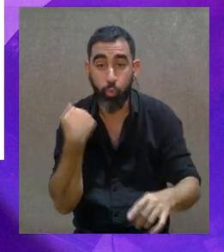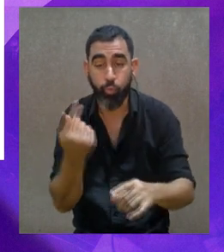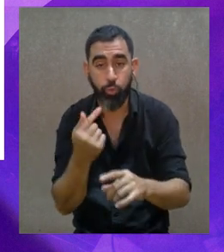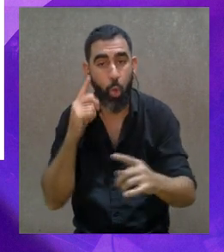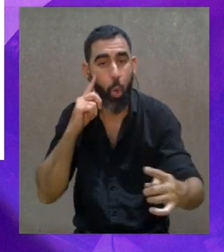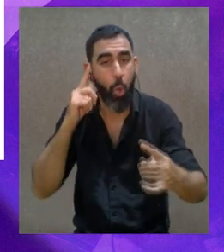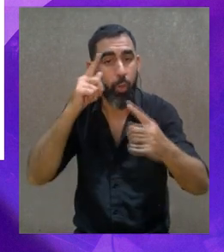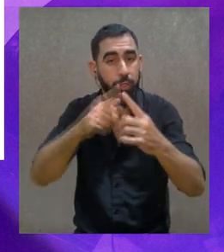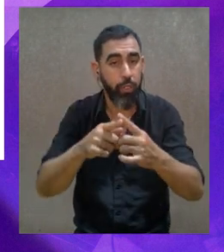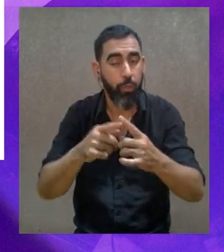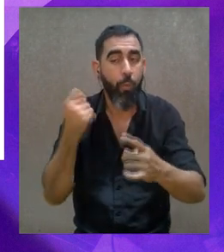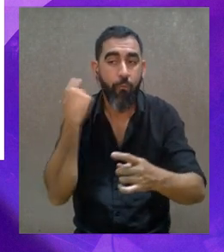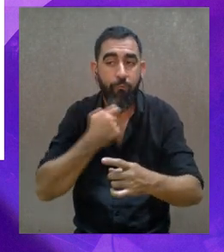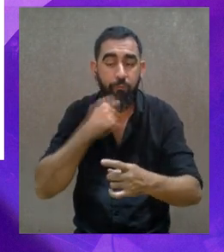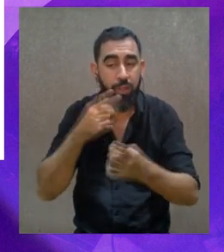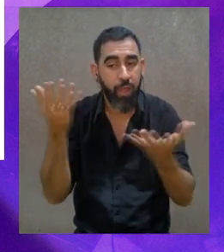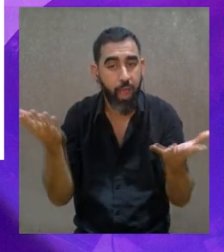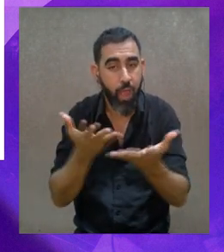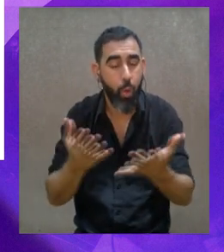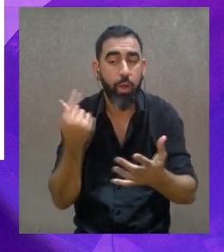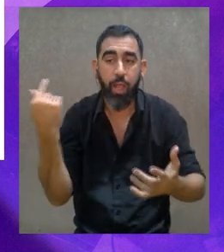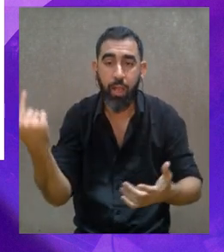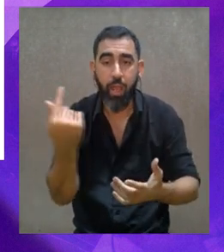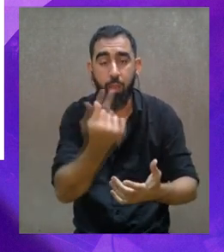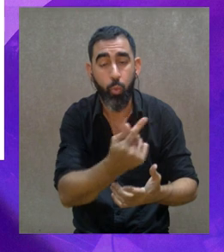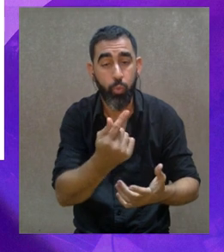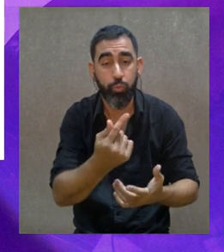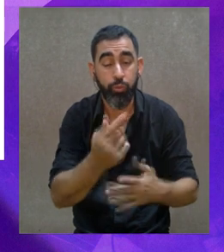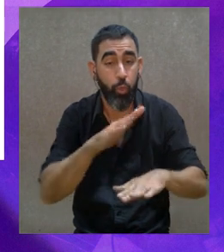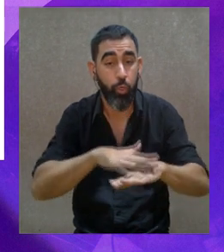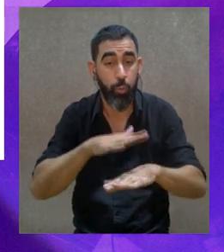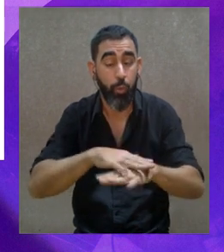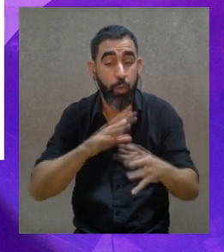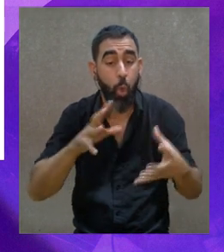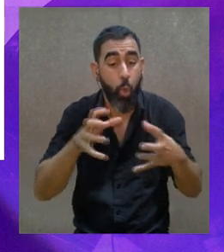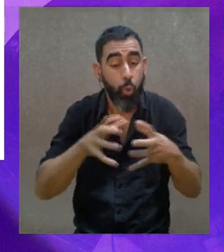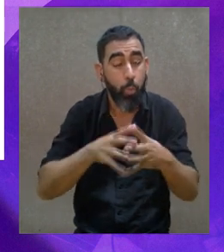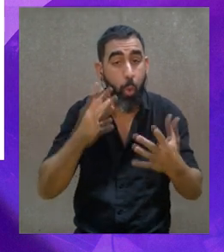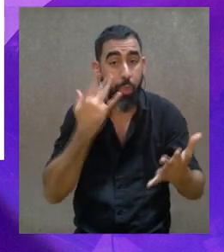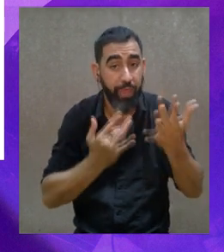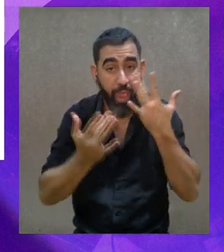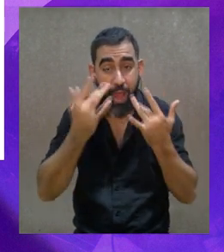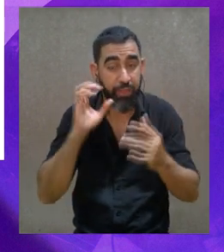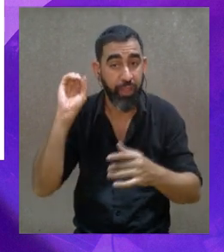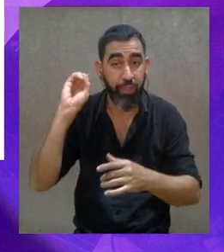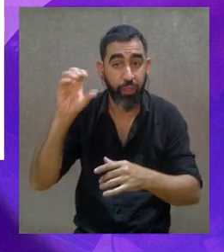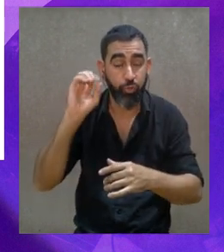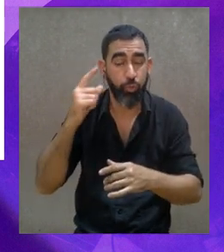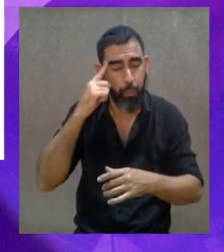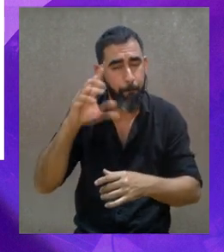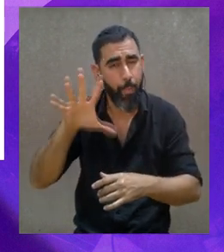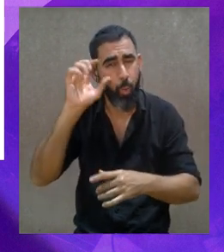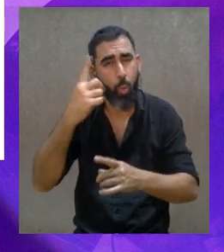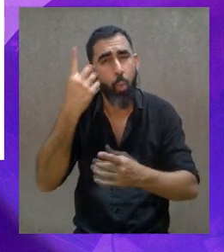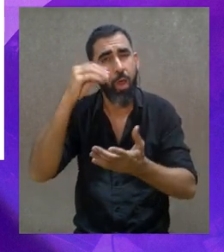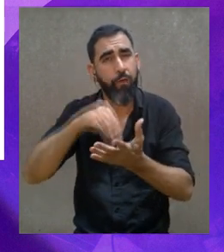algo que tenemos que tener como misión, como deber fuerte, ¿no? Cada uno de los elencos artísticos